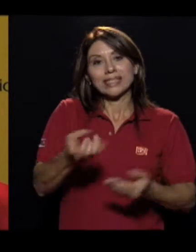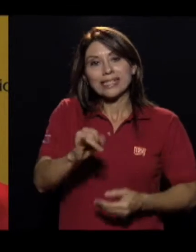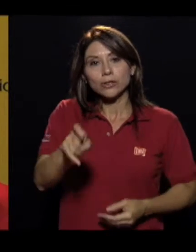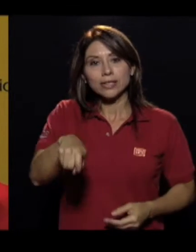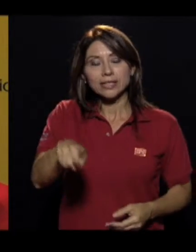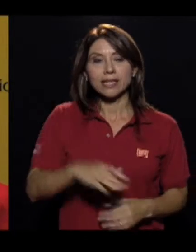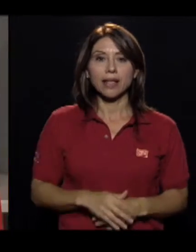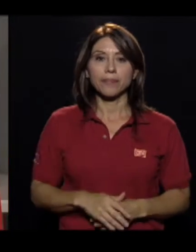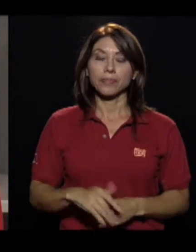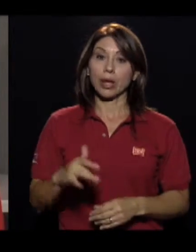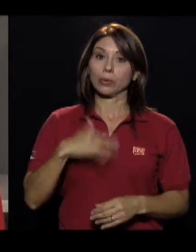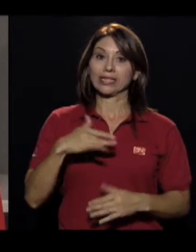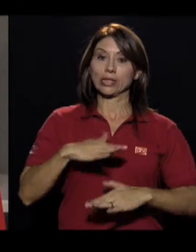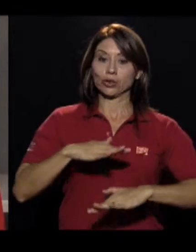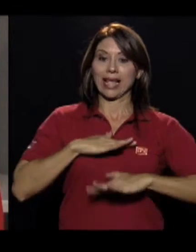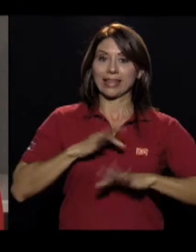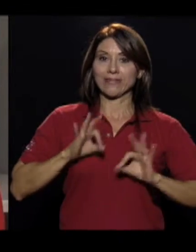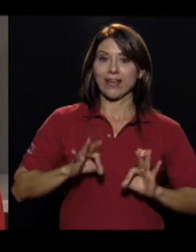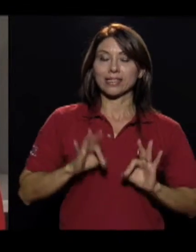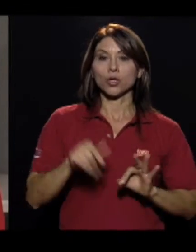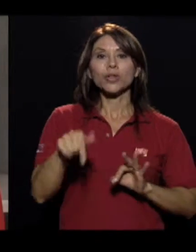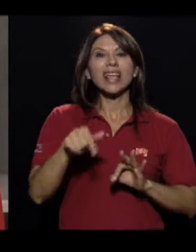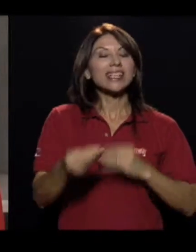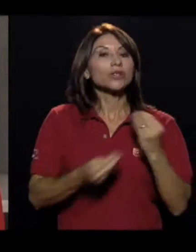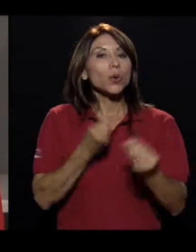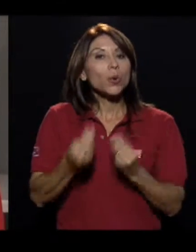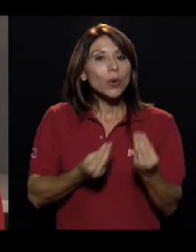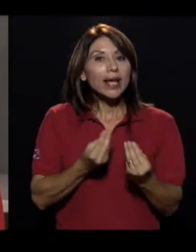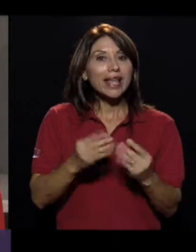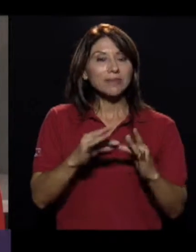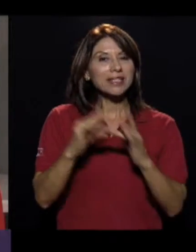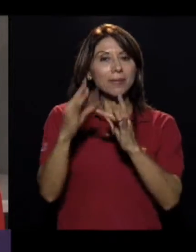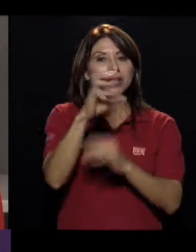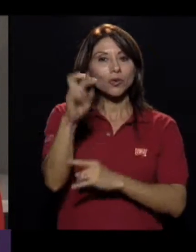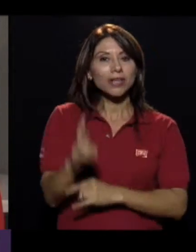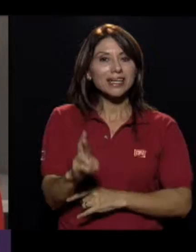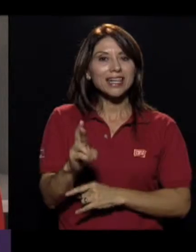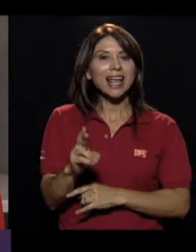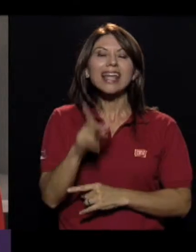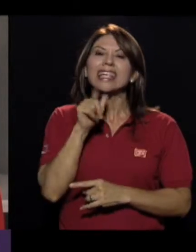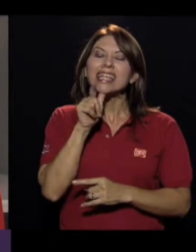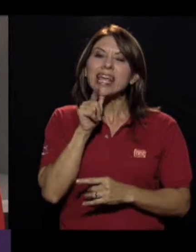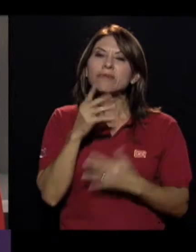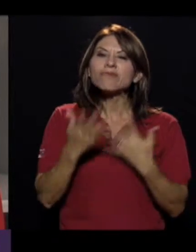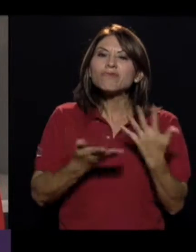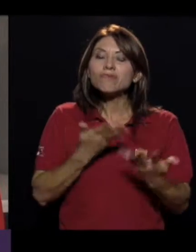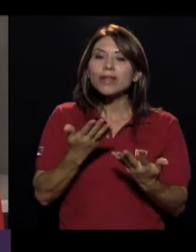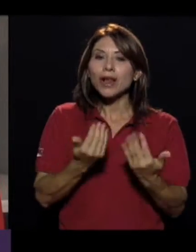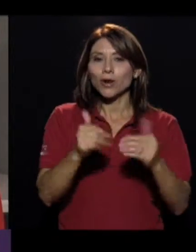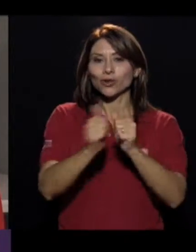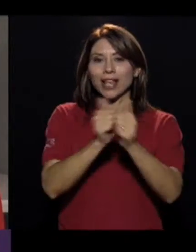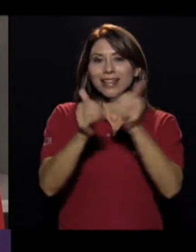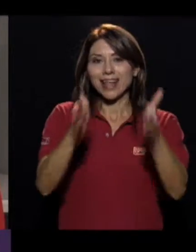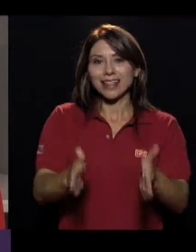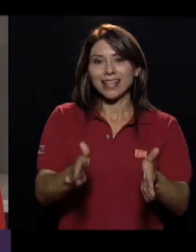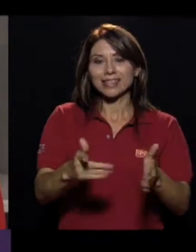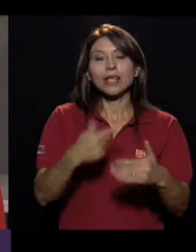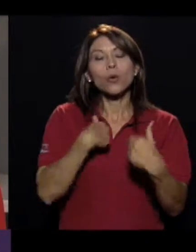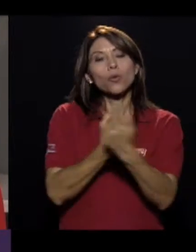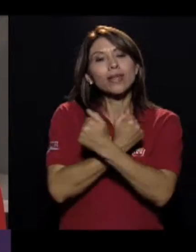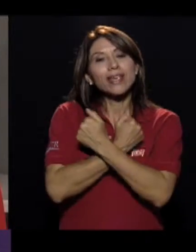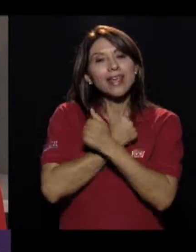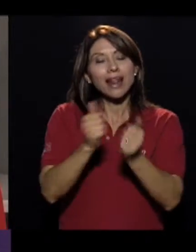para el momento que lo necesite. Bueno, la gran satisfacción que siento de este movimiento, especialmente en Costa Rica, son los atletas.